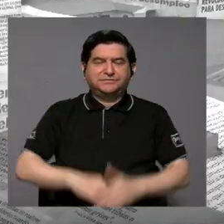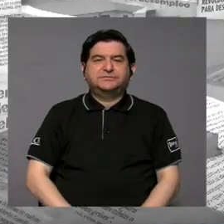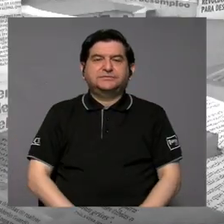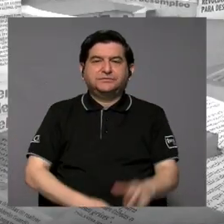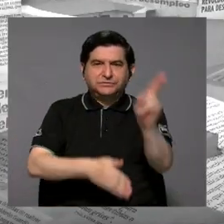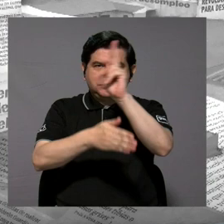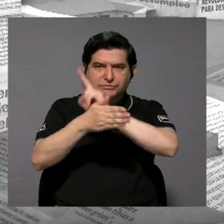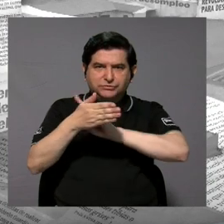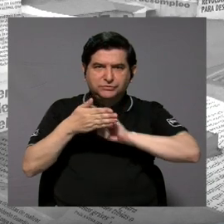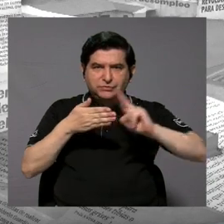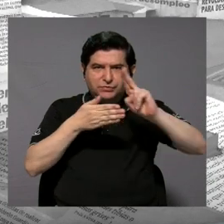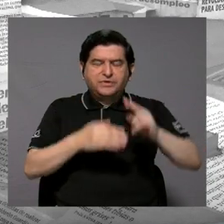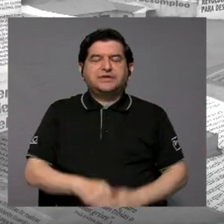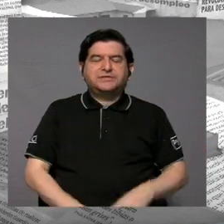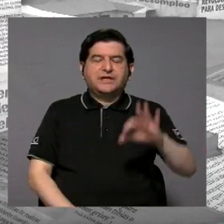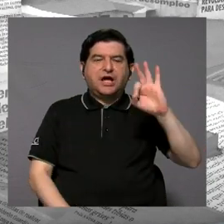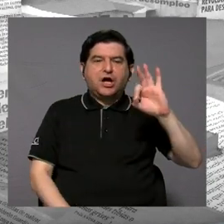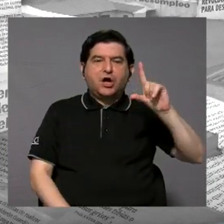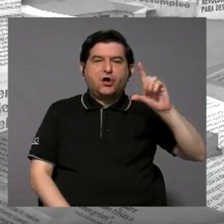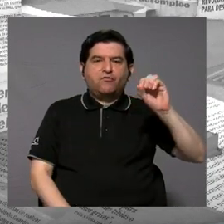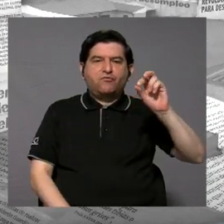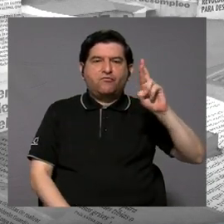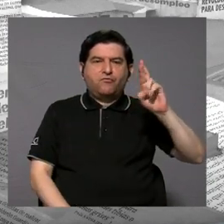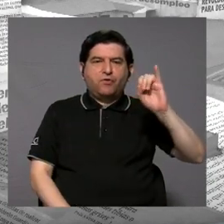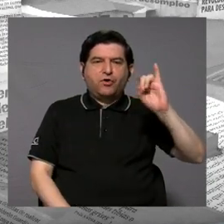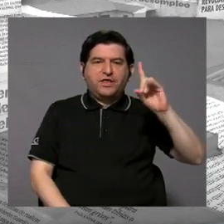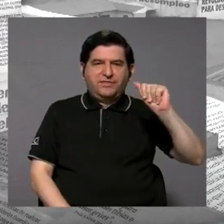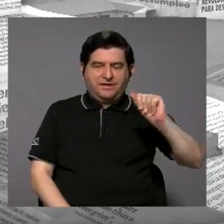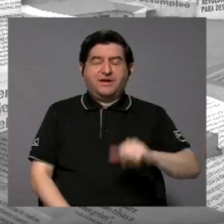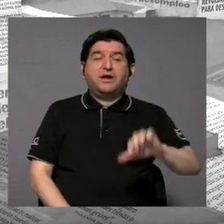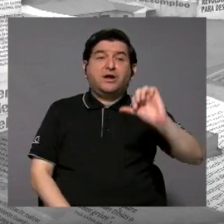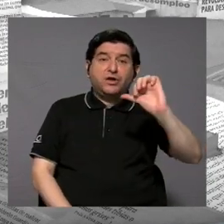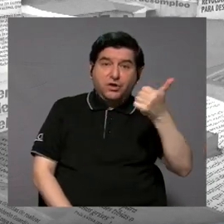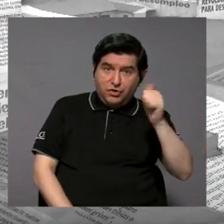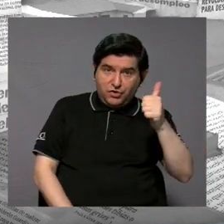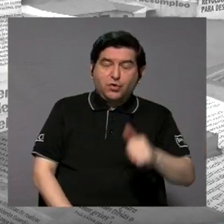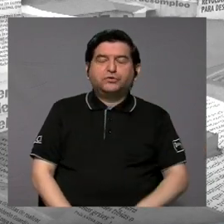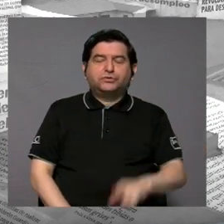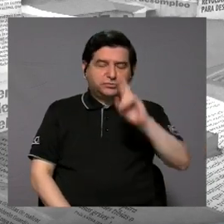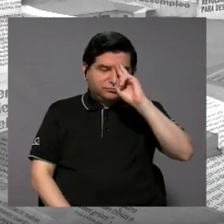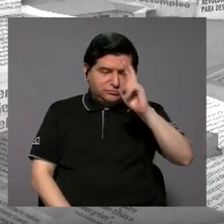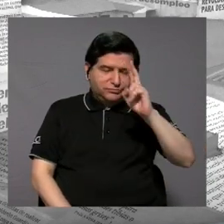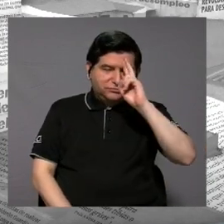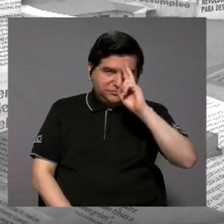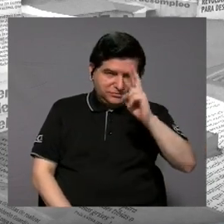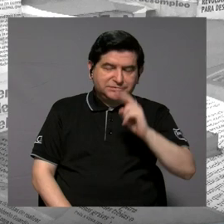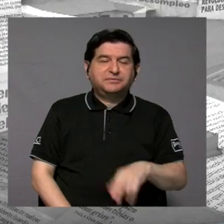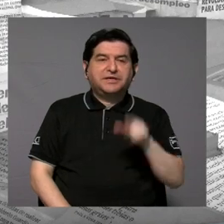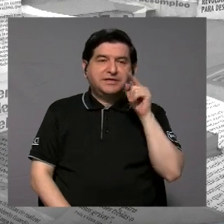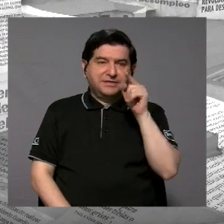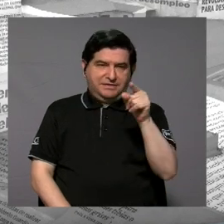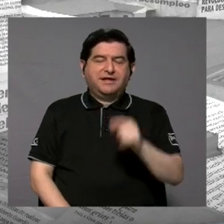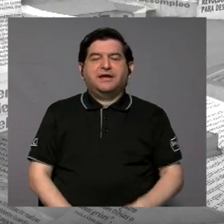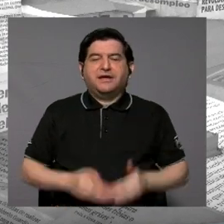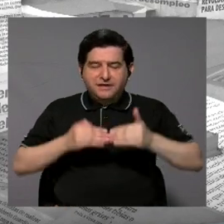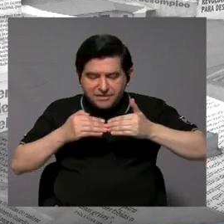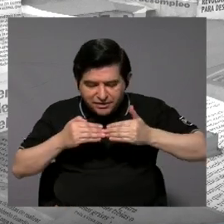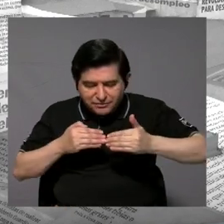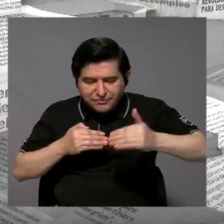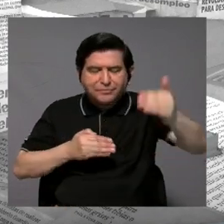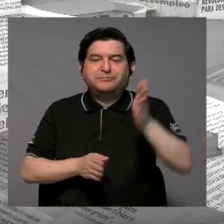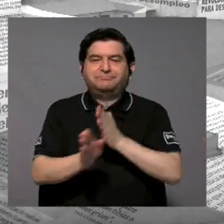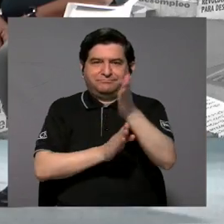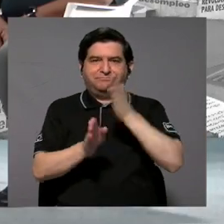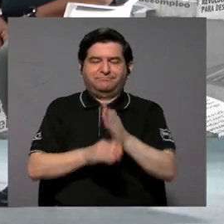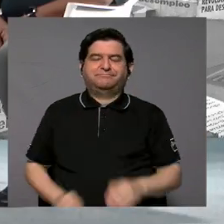la Universidad Estatal de Florida, entre otros muchos también reconocimientos que ha logrado a lo largo de